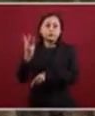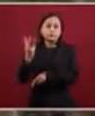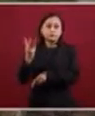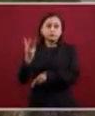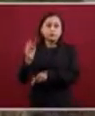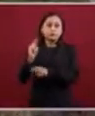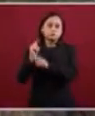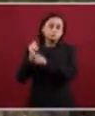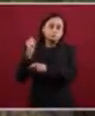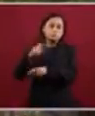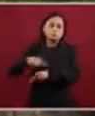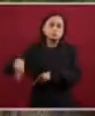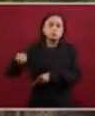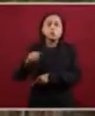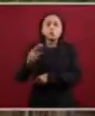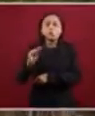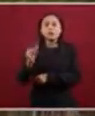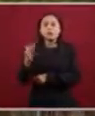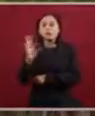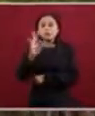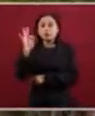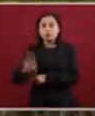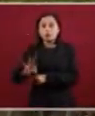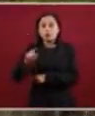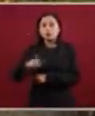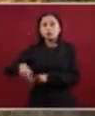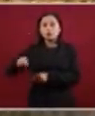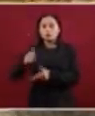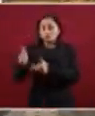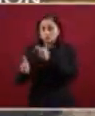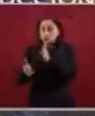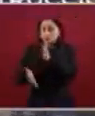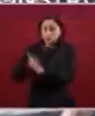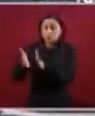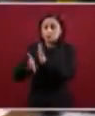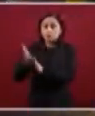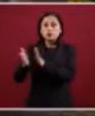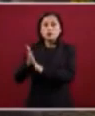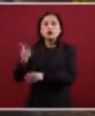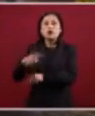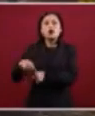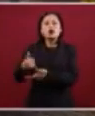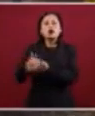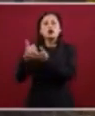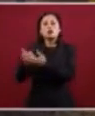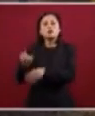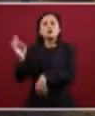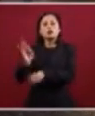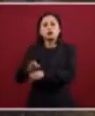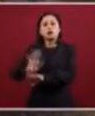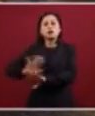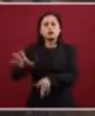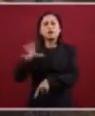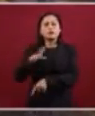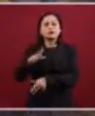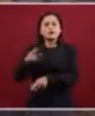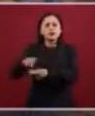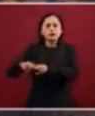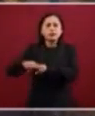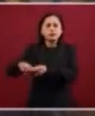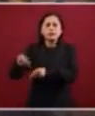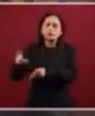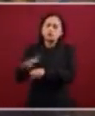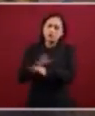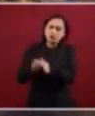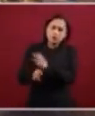El 95% de la construcción del tren aprovechará los derechos de vía existentes, tales como vías del